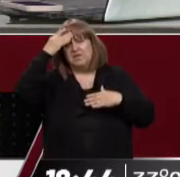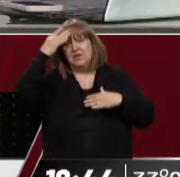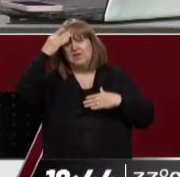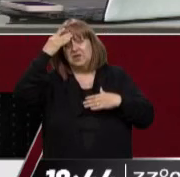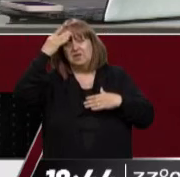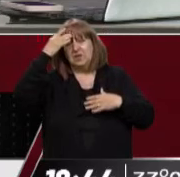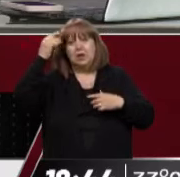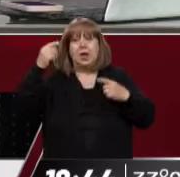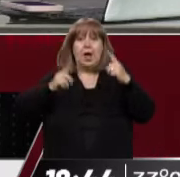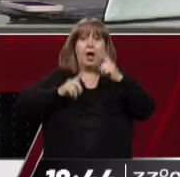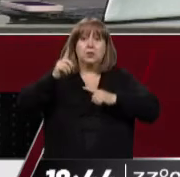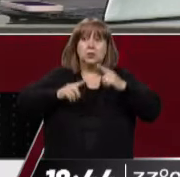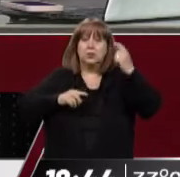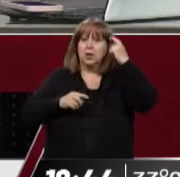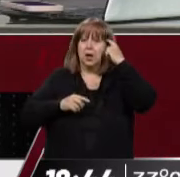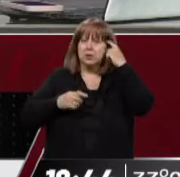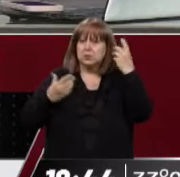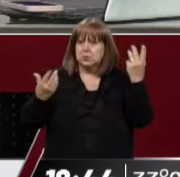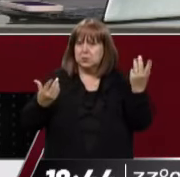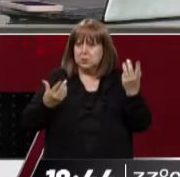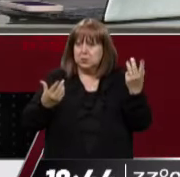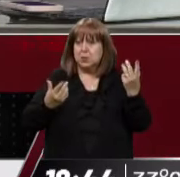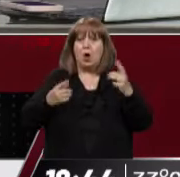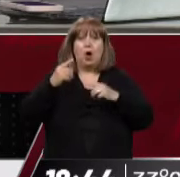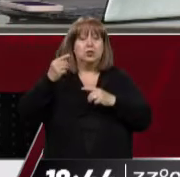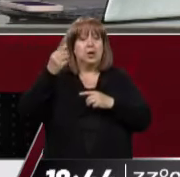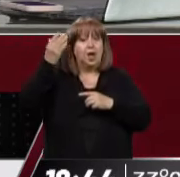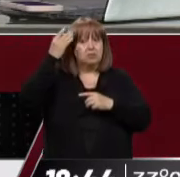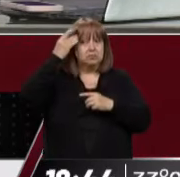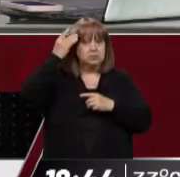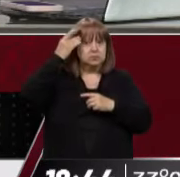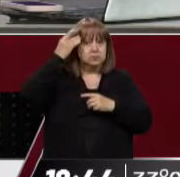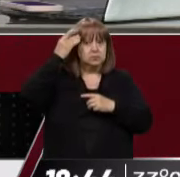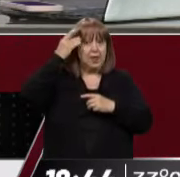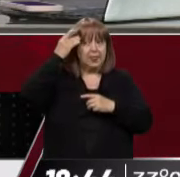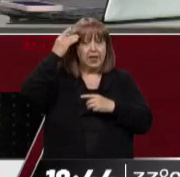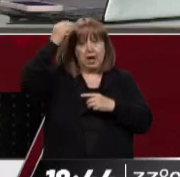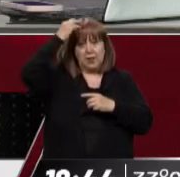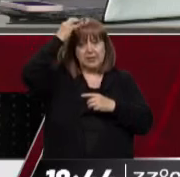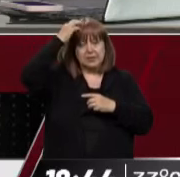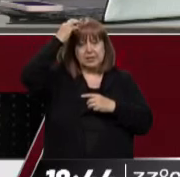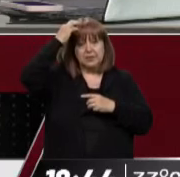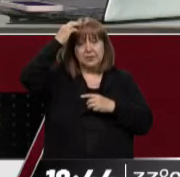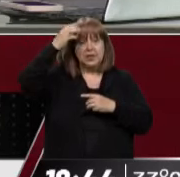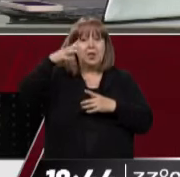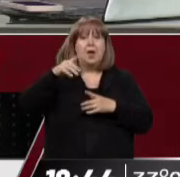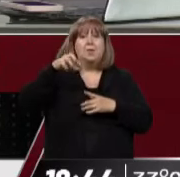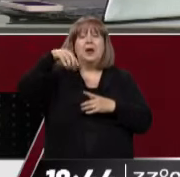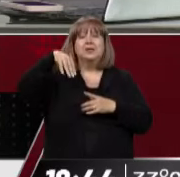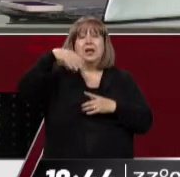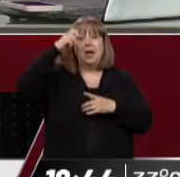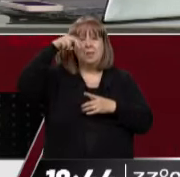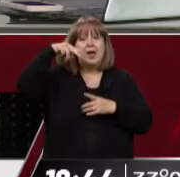cognitivo y en los pacientes que se han infectado a nivel cerebral, pues con todos los síntomas de una meningitis o una cefalitis.